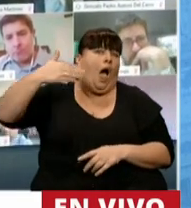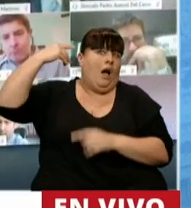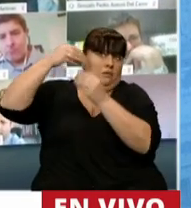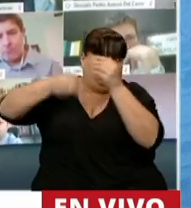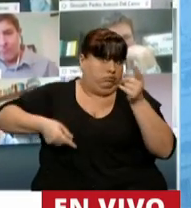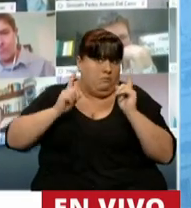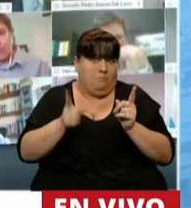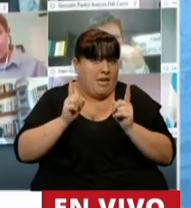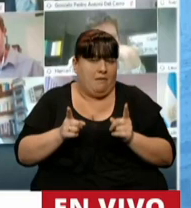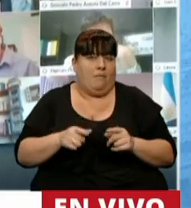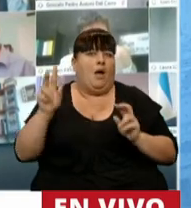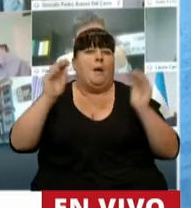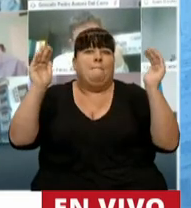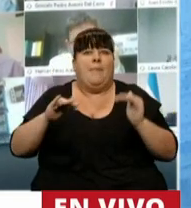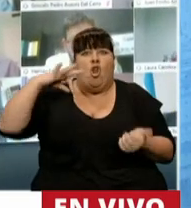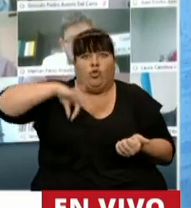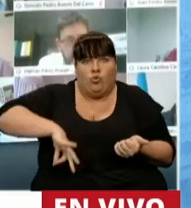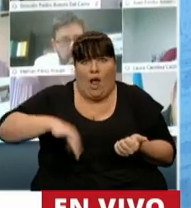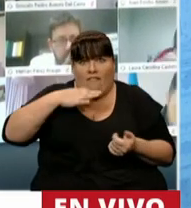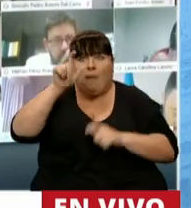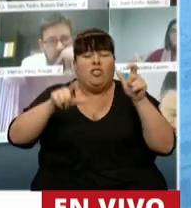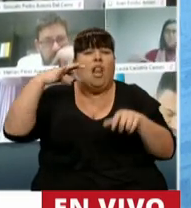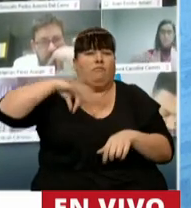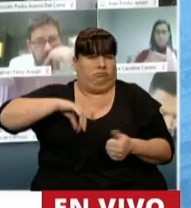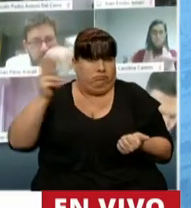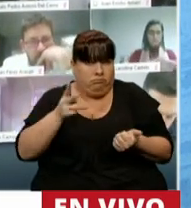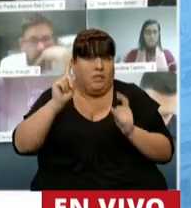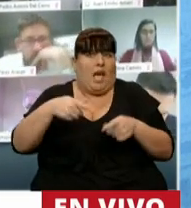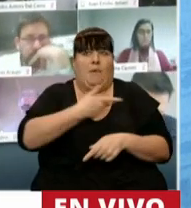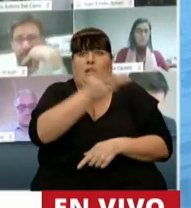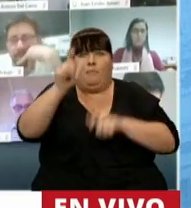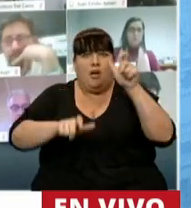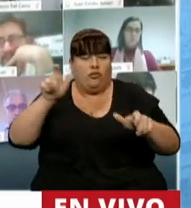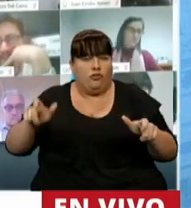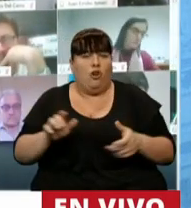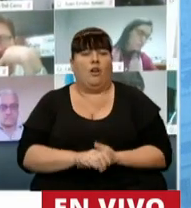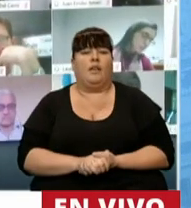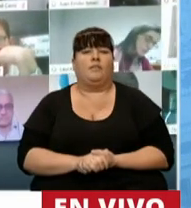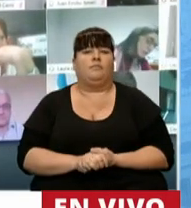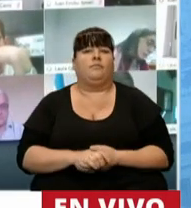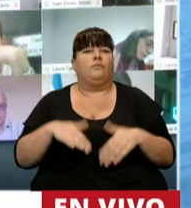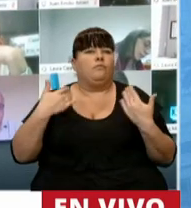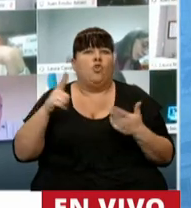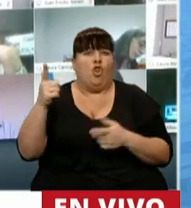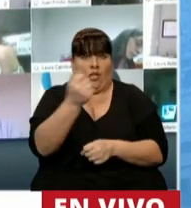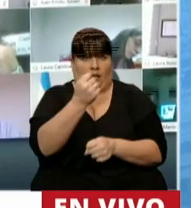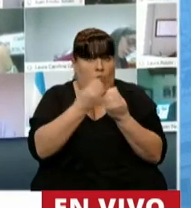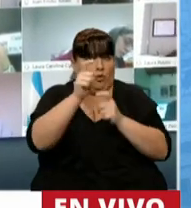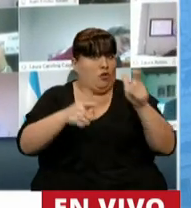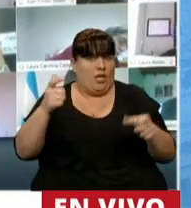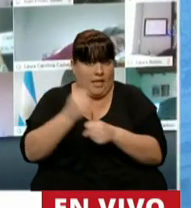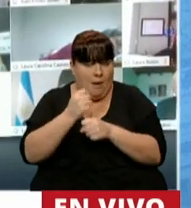anteriores, de una reducción de los ingresos reales de los trabajadores y del resto de la población, del alto nivel de desocupación,